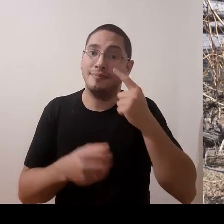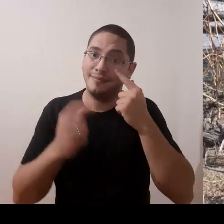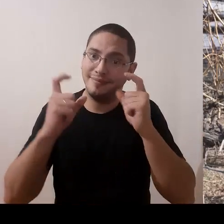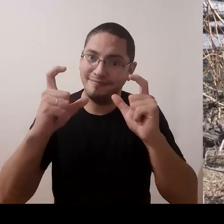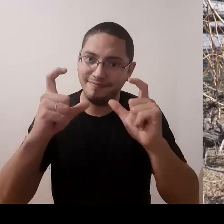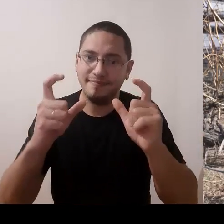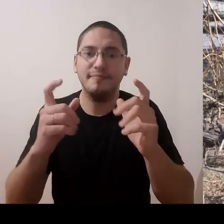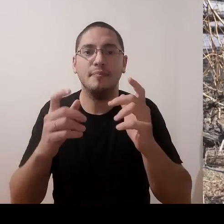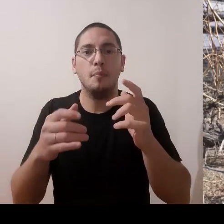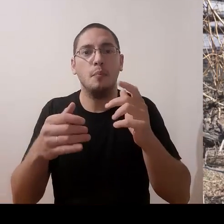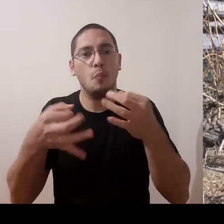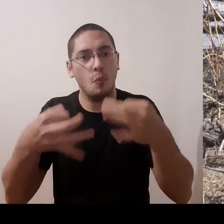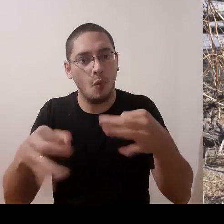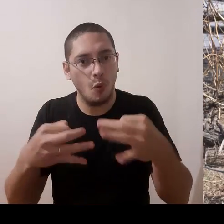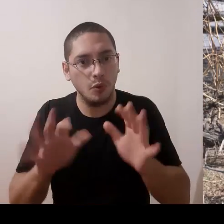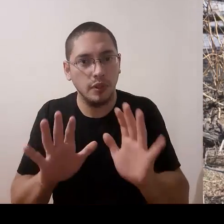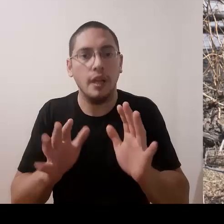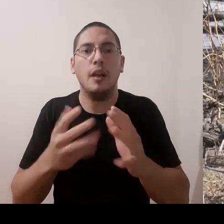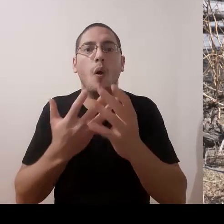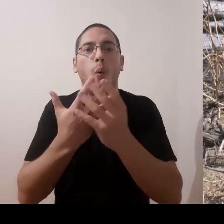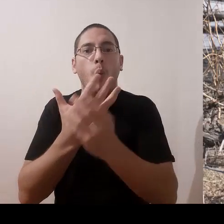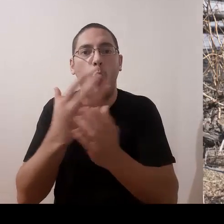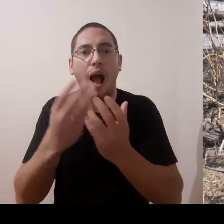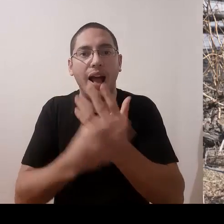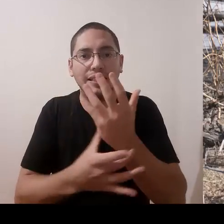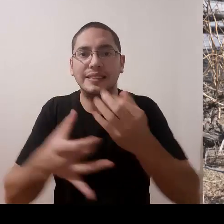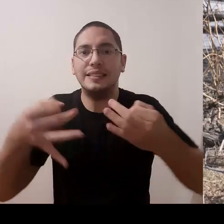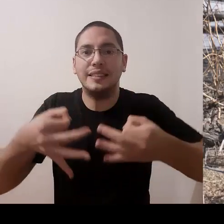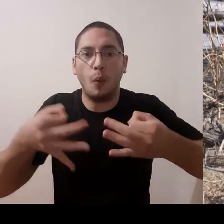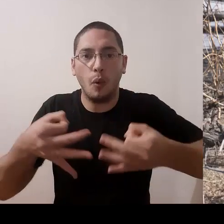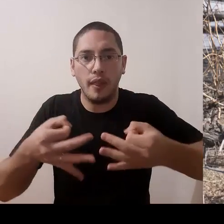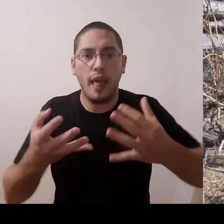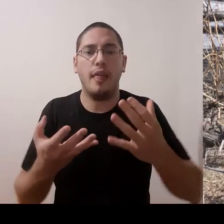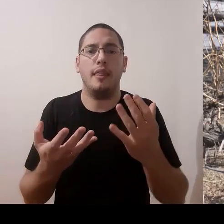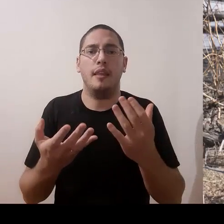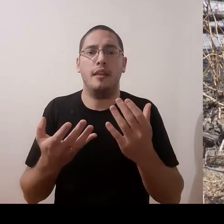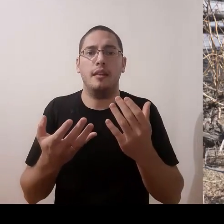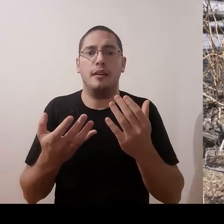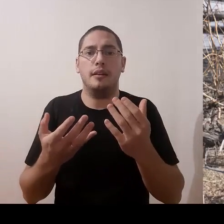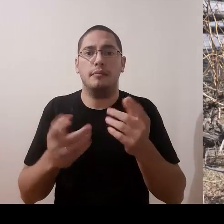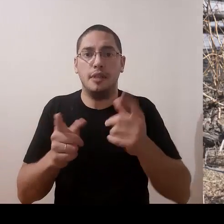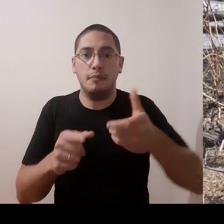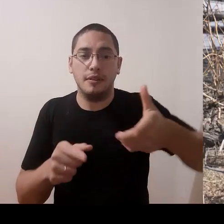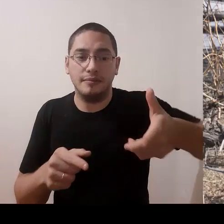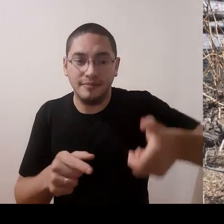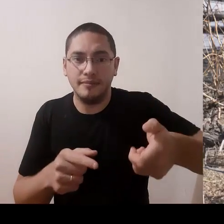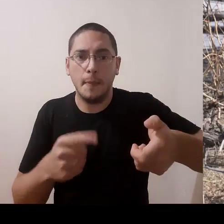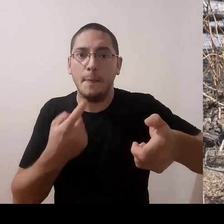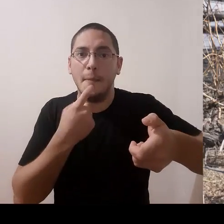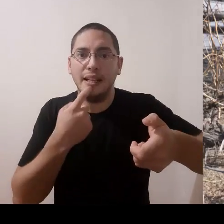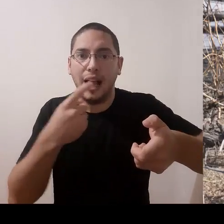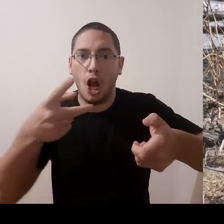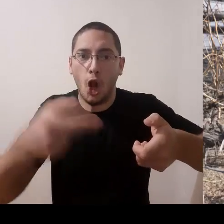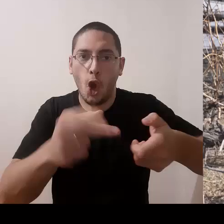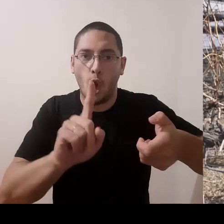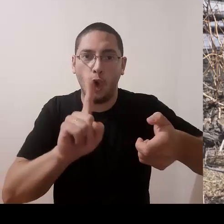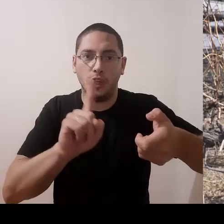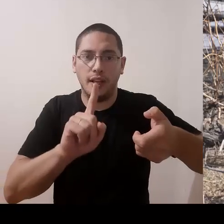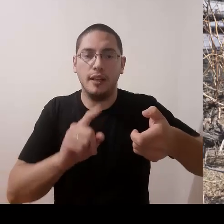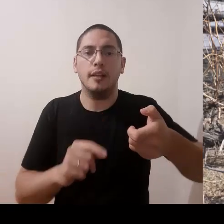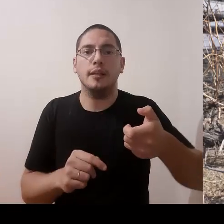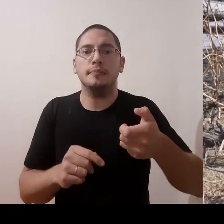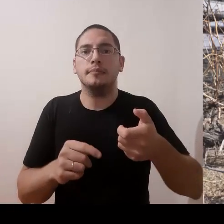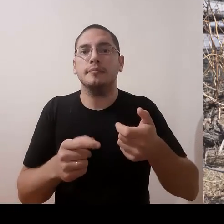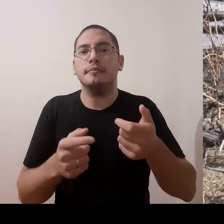y procedimientos de seguridad. Usa guantes especiales, detecta metales. Para evitar, sí,